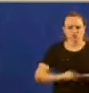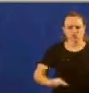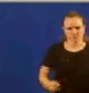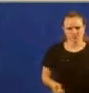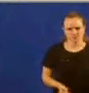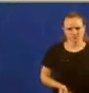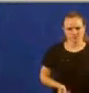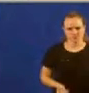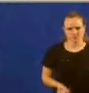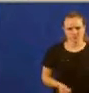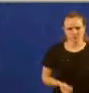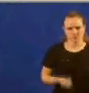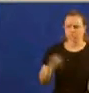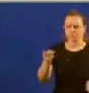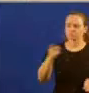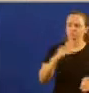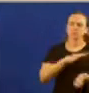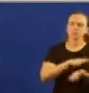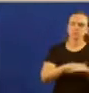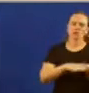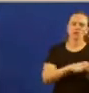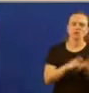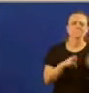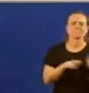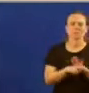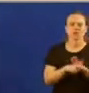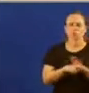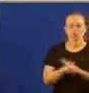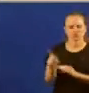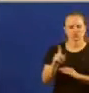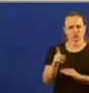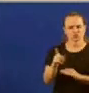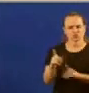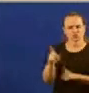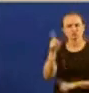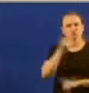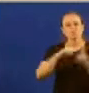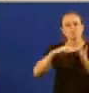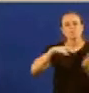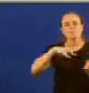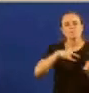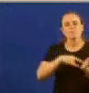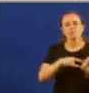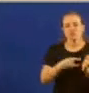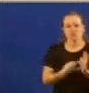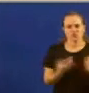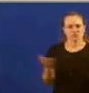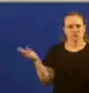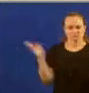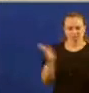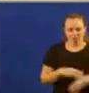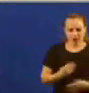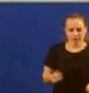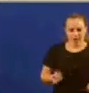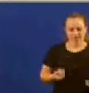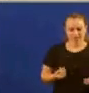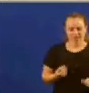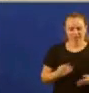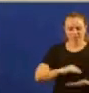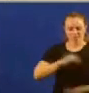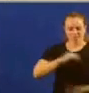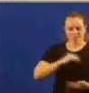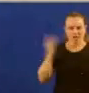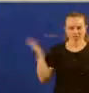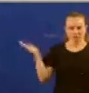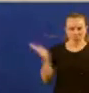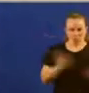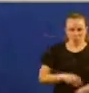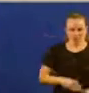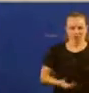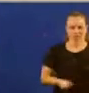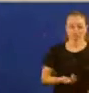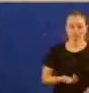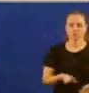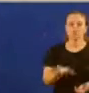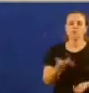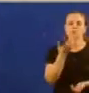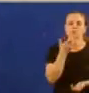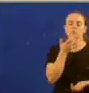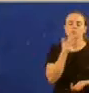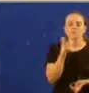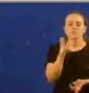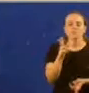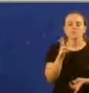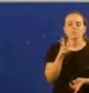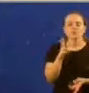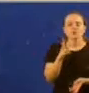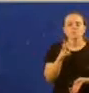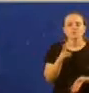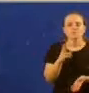non me diga que é unha cuestión de recursos, é unha cuestión de proxeto, de iniciativa e de capacidade. Por exemplo, na construcción